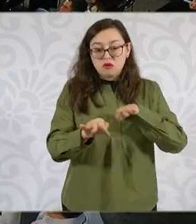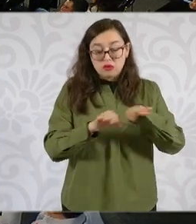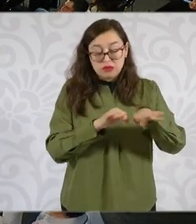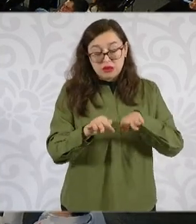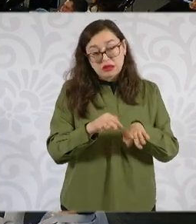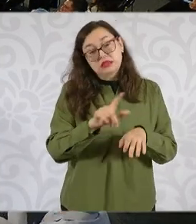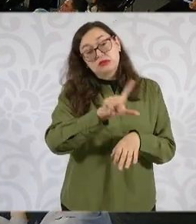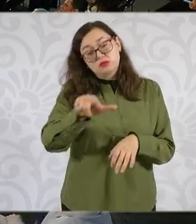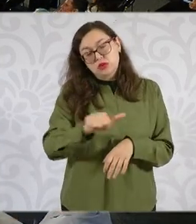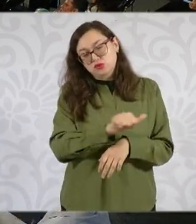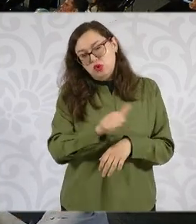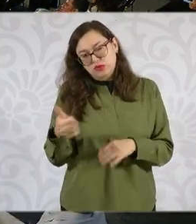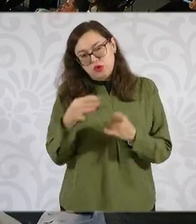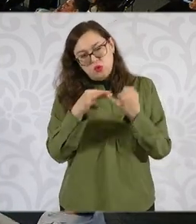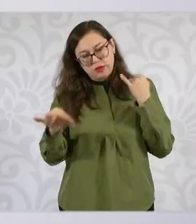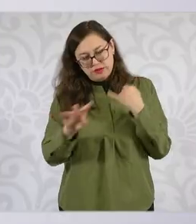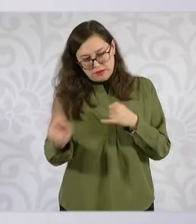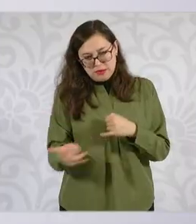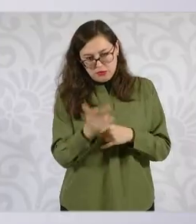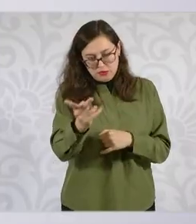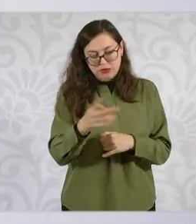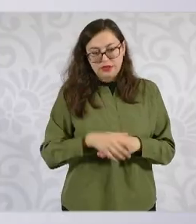una última pregunta. Sí.